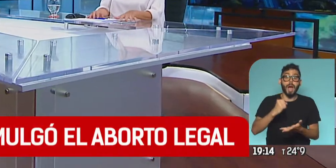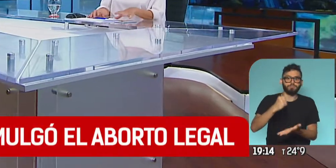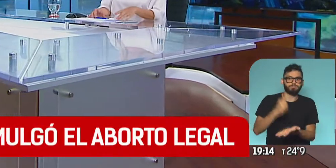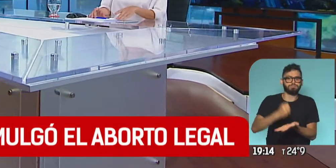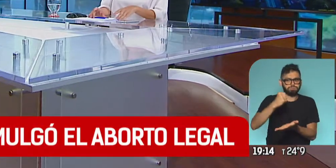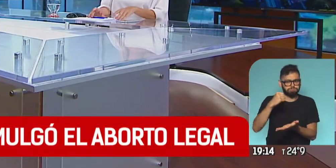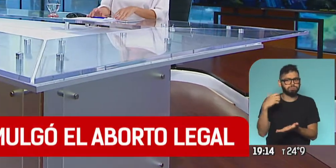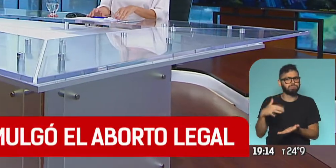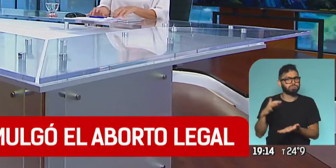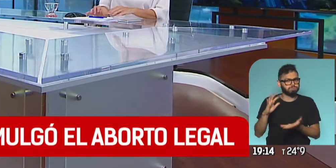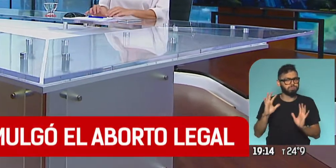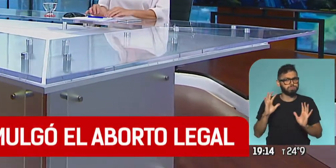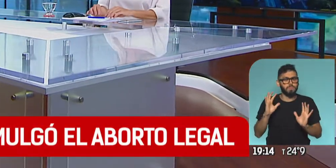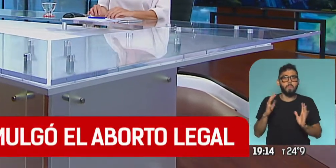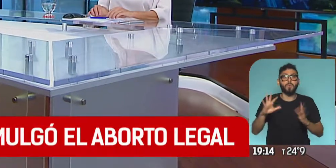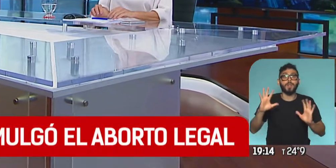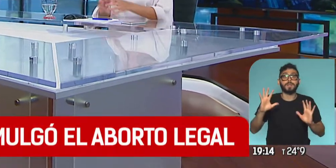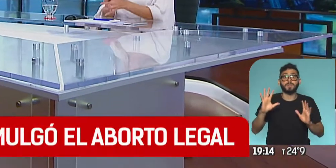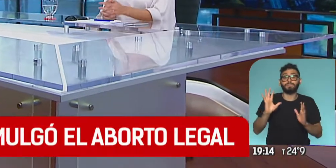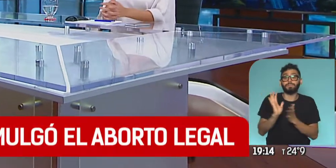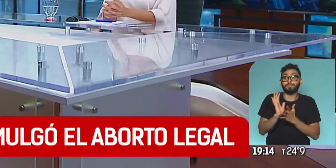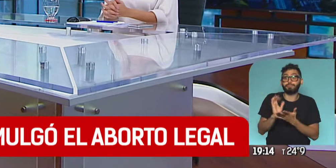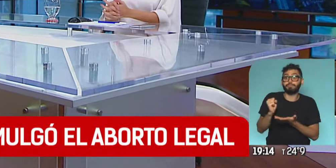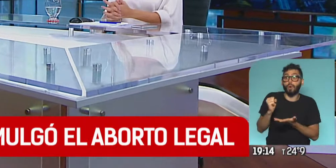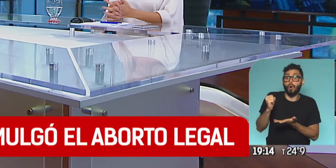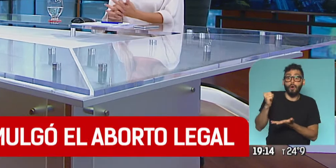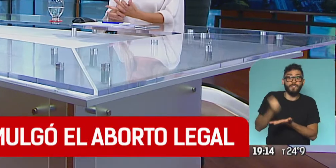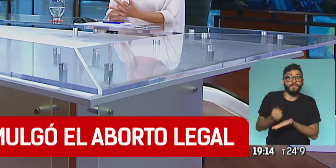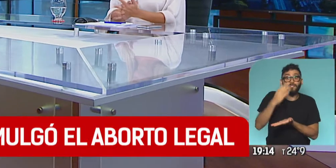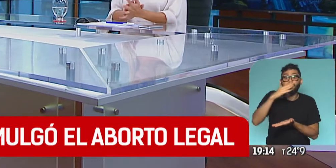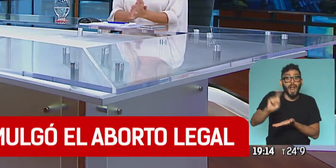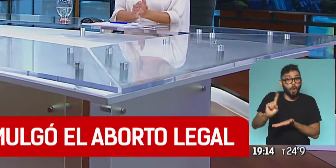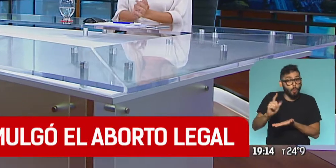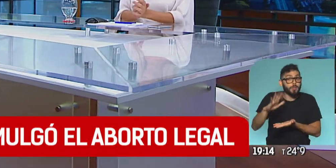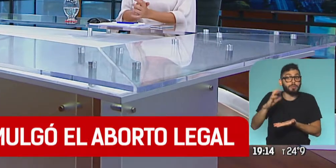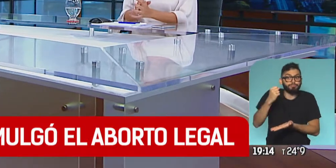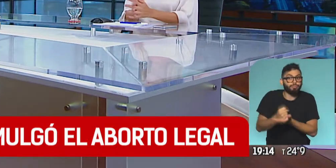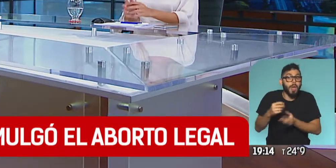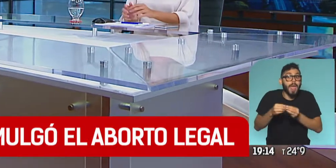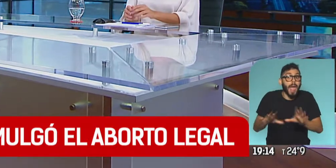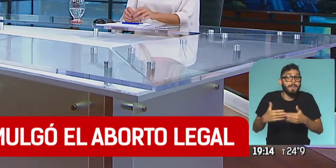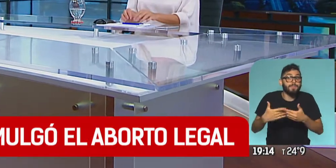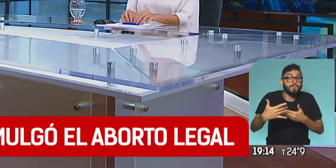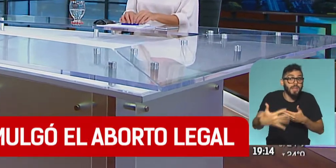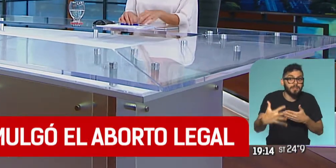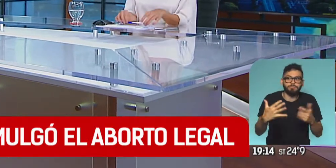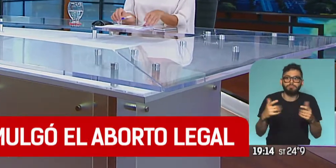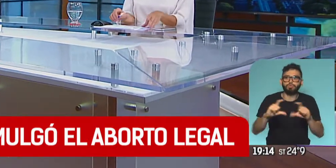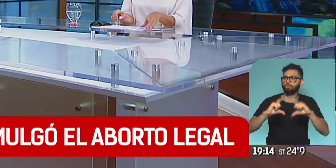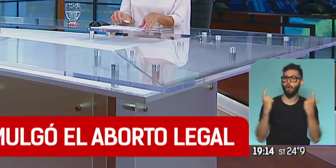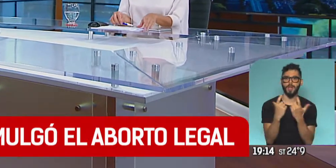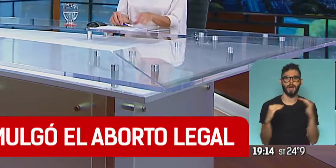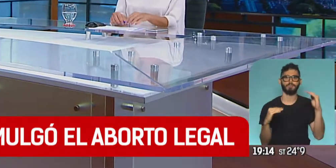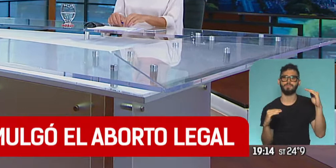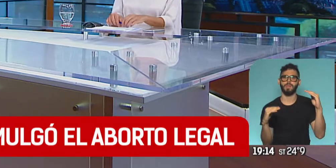un nuevo puntapié, un puntapié para lo que venga, un puntapié para una verdadera sociedad igualitaria. O sea, no